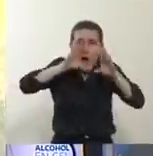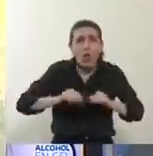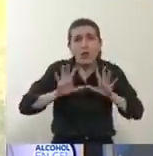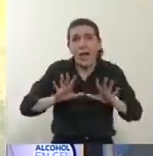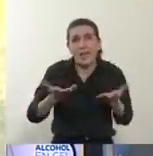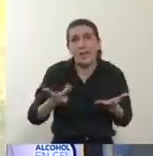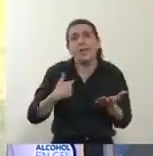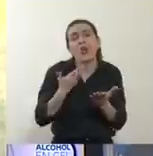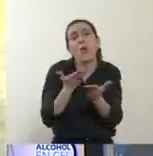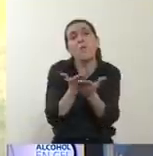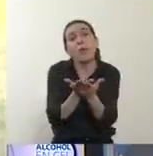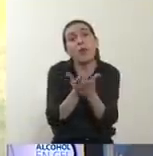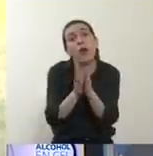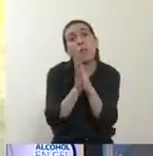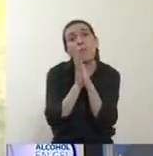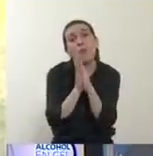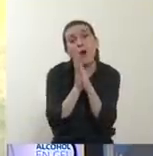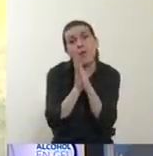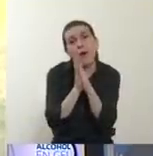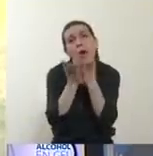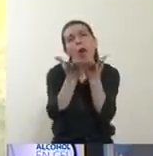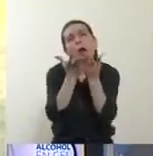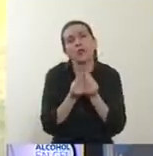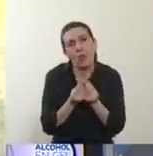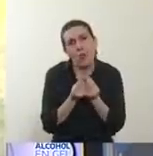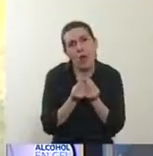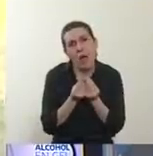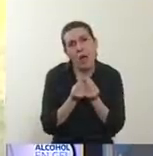Les pido por favor que nos ayuden.